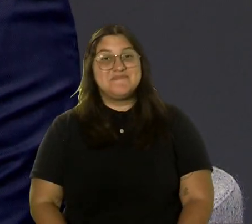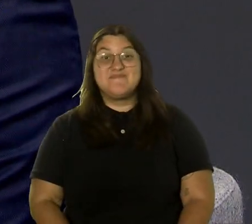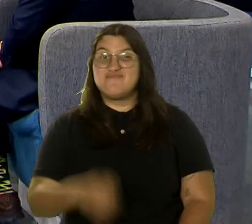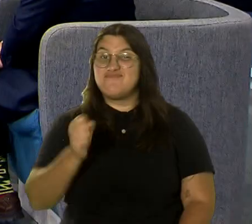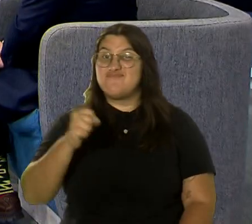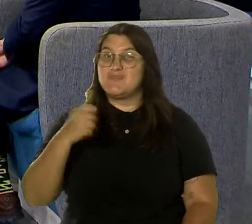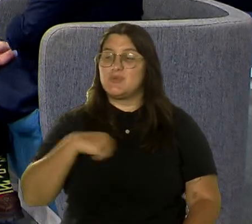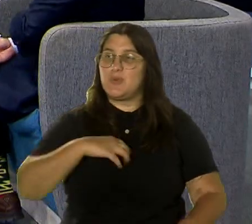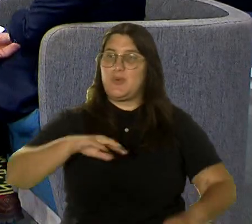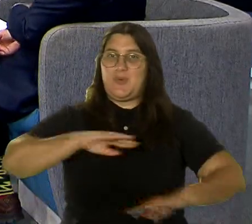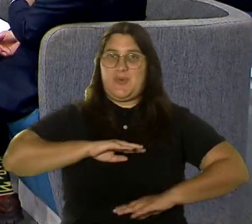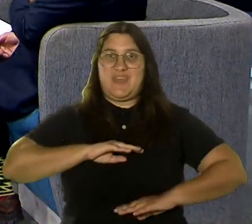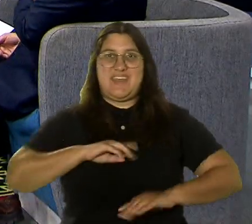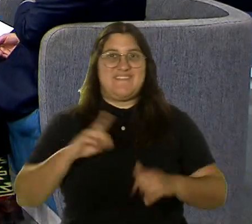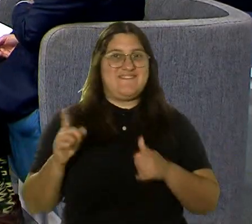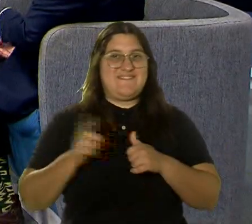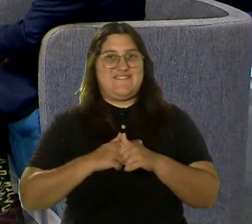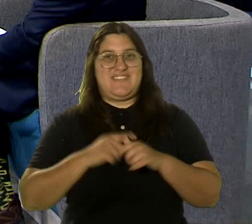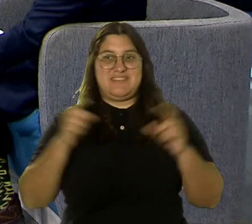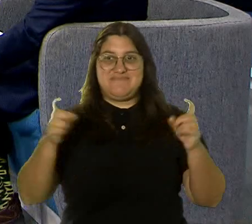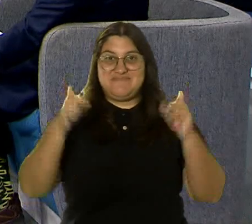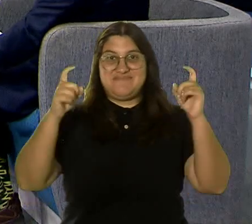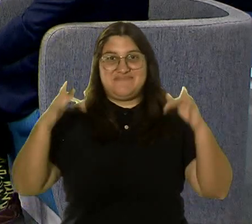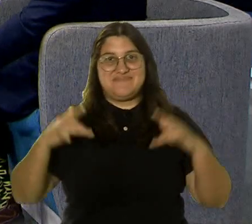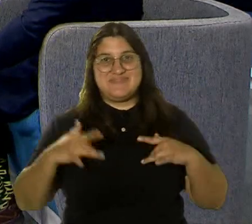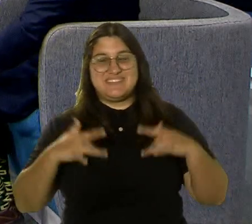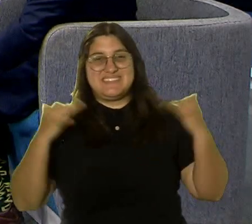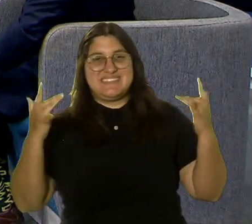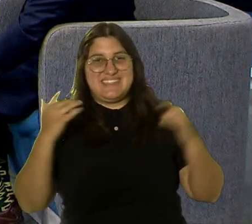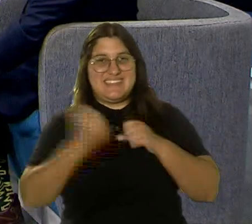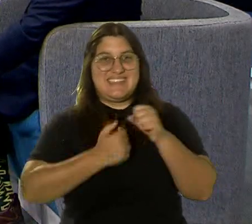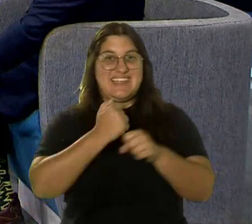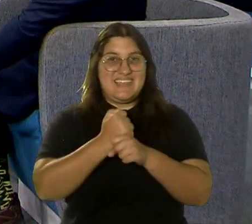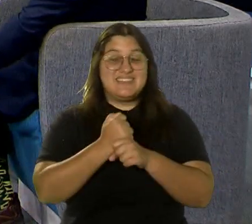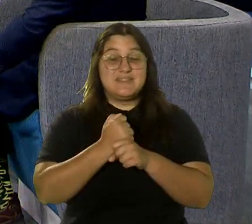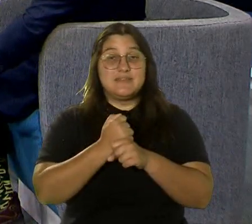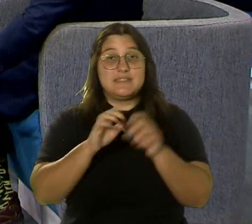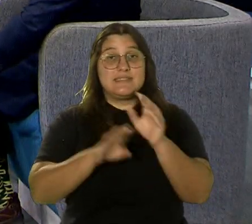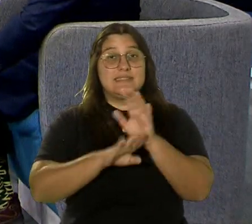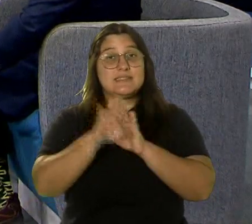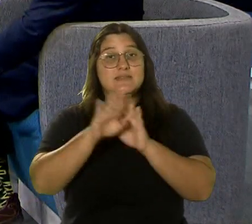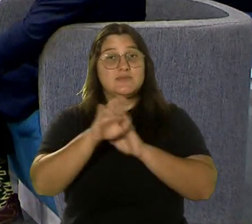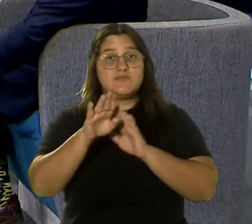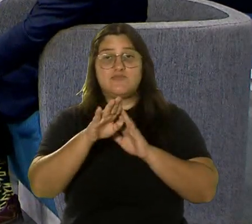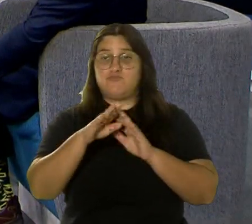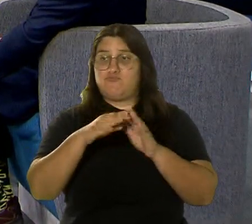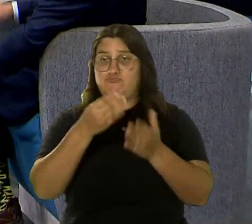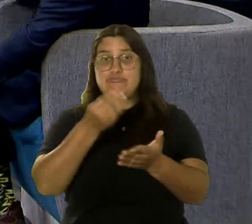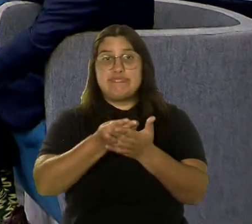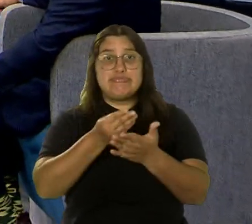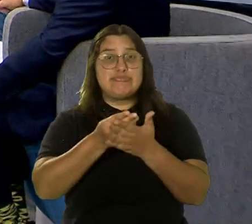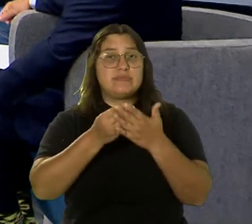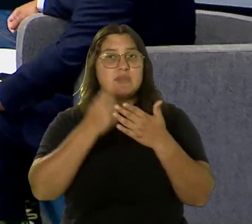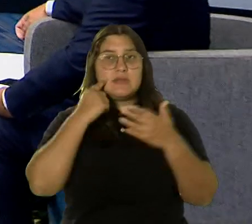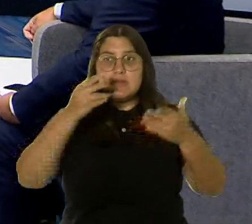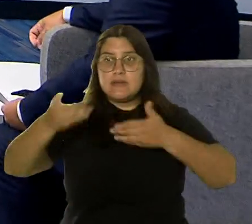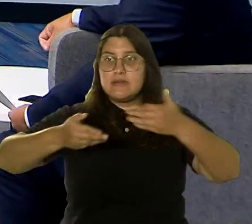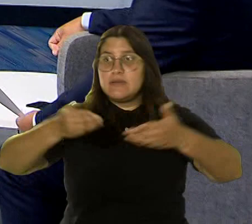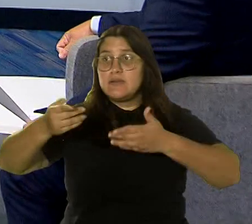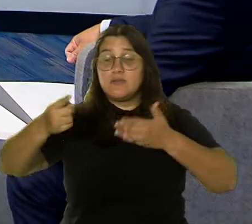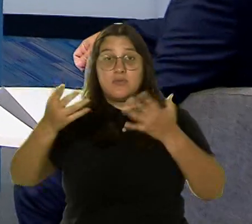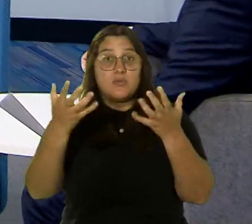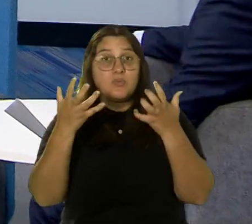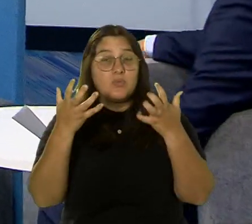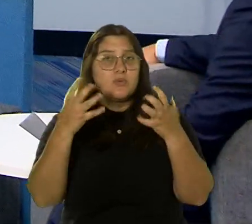complacidos, ¿verdad? Este es el primer evento del año del Departamento de Desarrollo Económico y Comercio dirigido a los empresarios locales, que vengan a explorar las diferentes